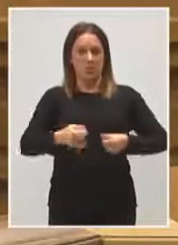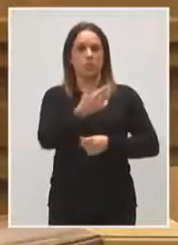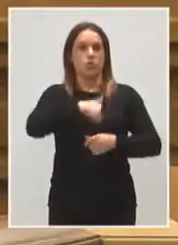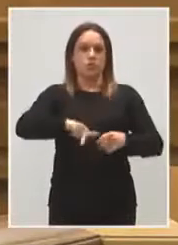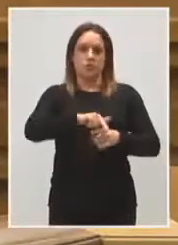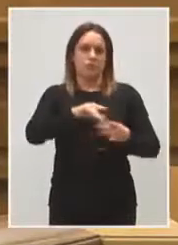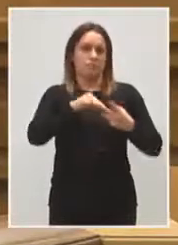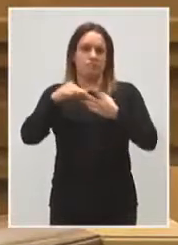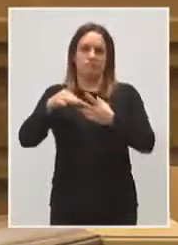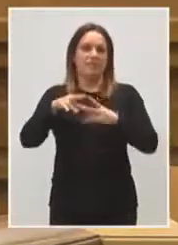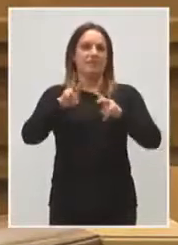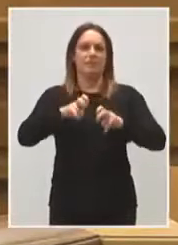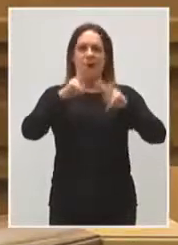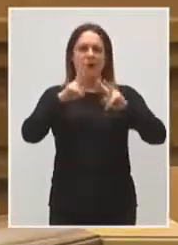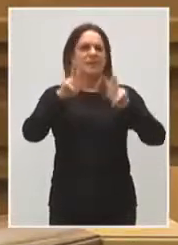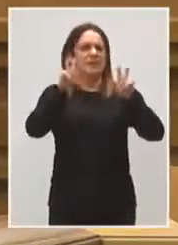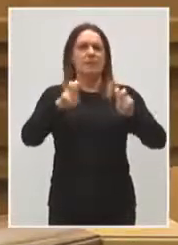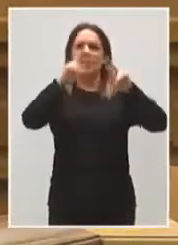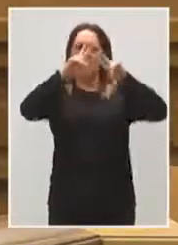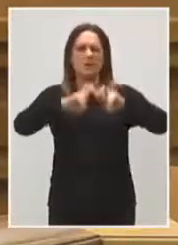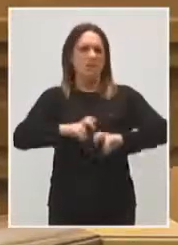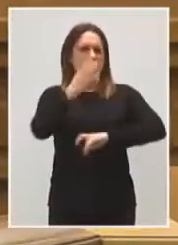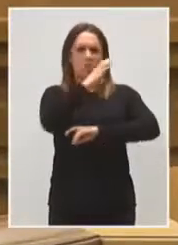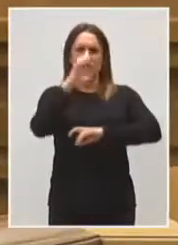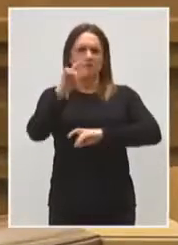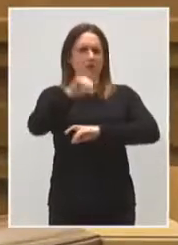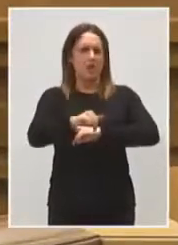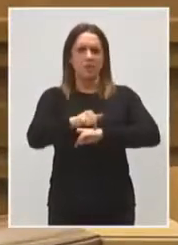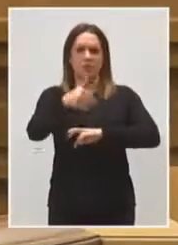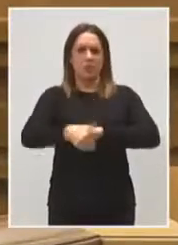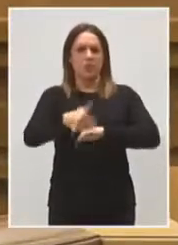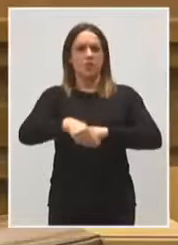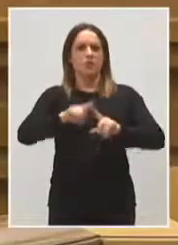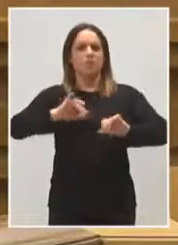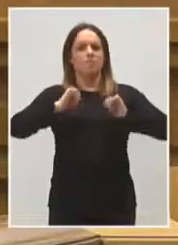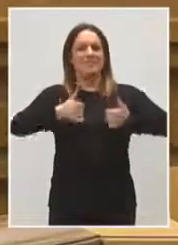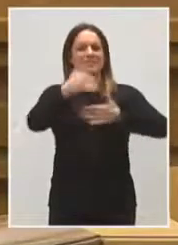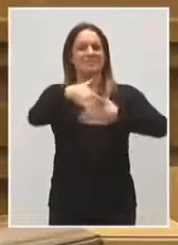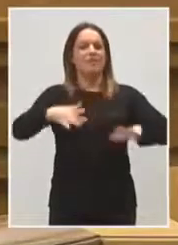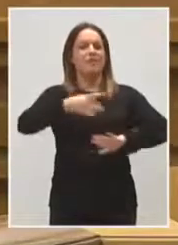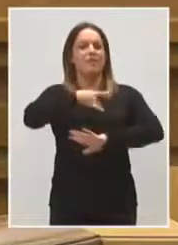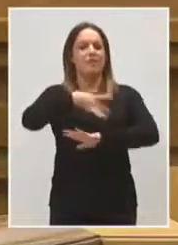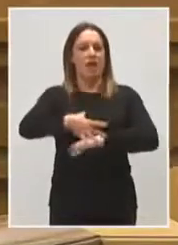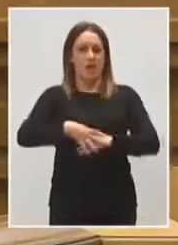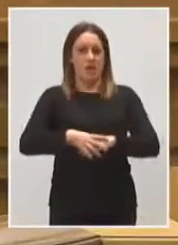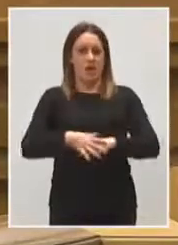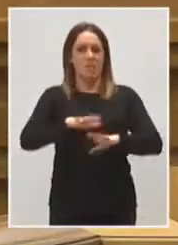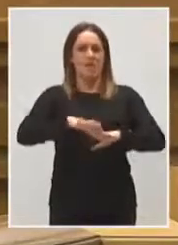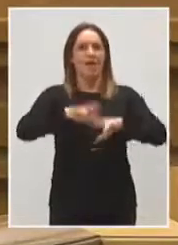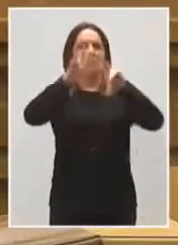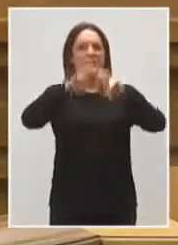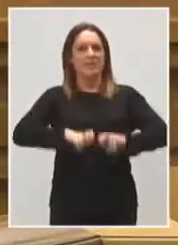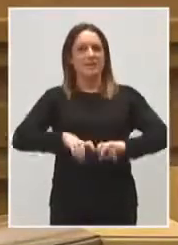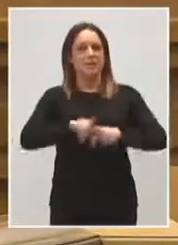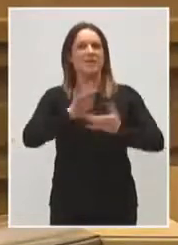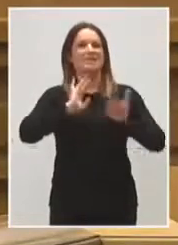bandera en materia de investigación científica en esta materia, se va a poner en marcha la sala blanca para la investigación de terapias